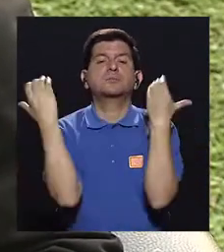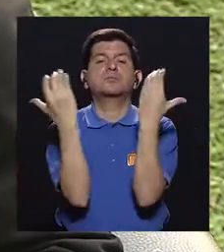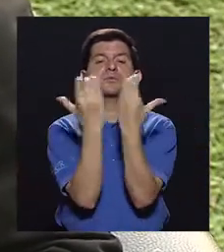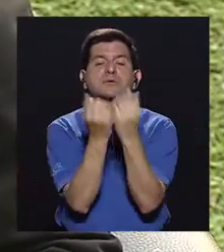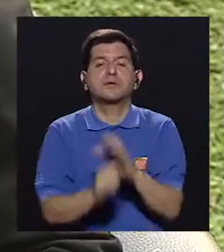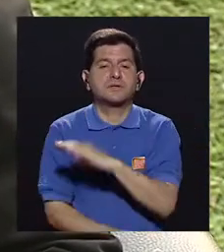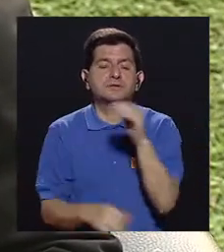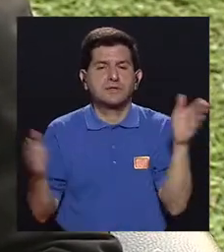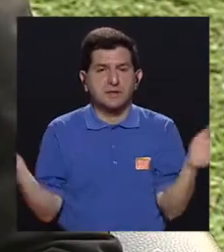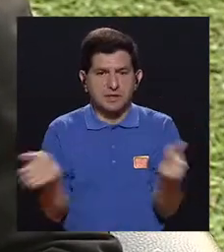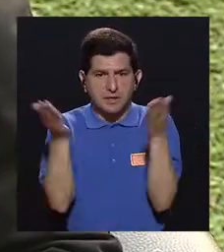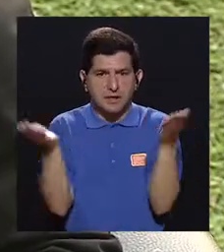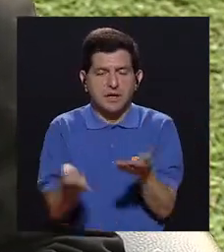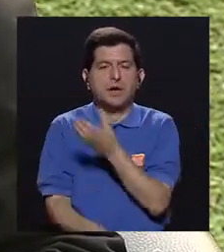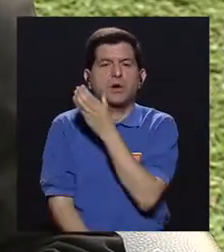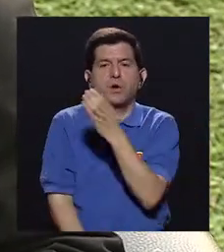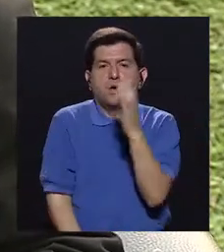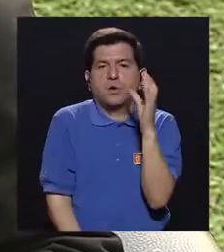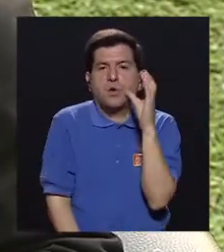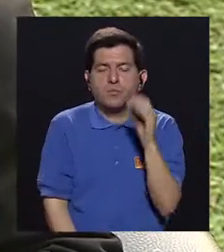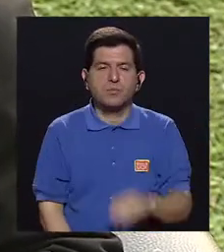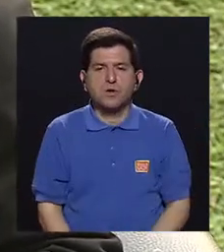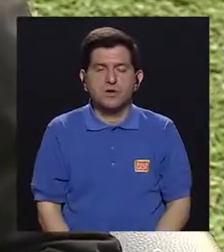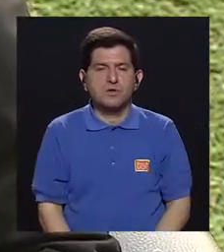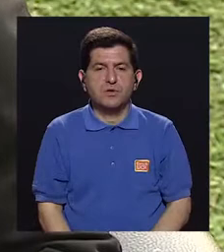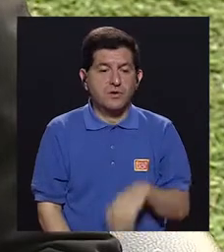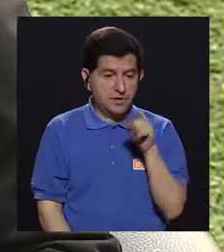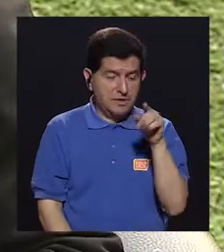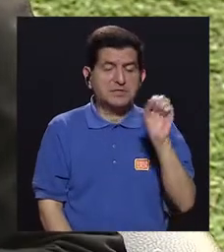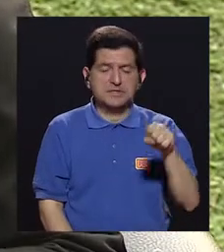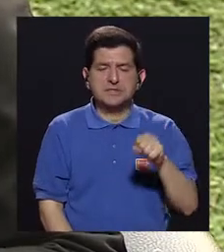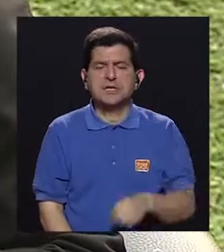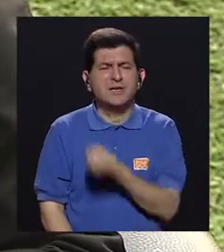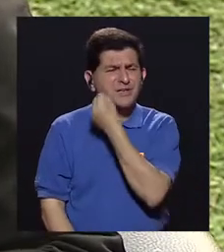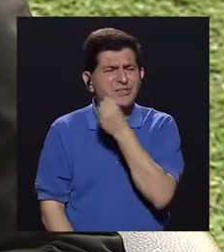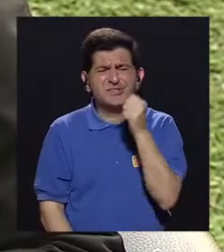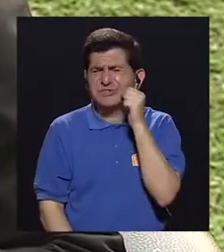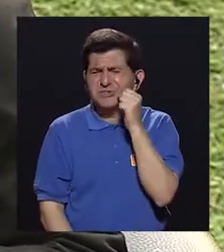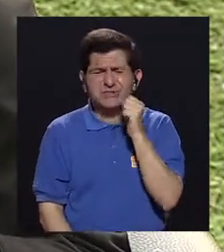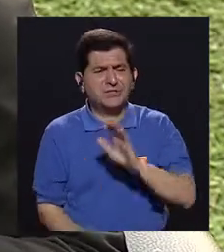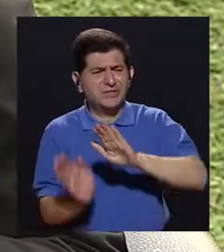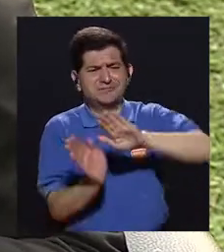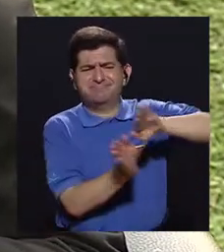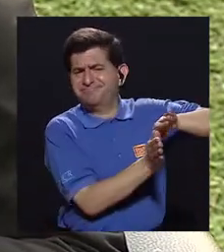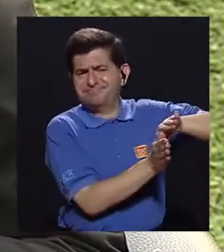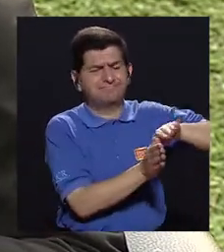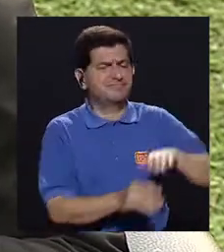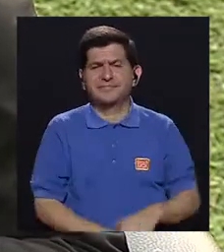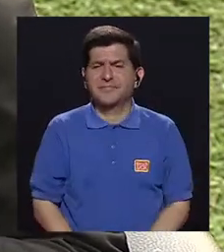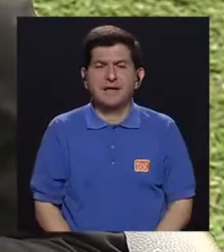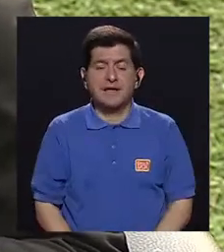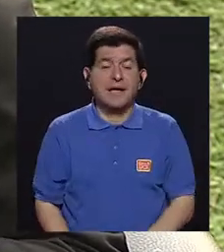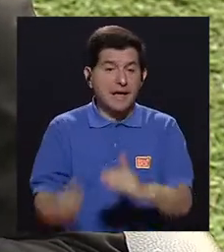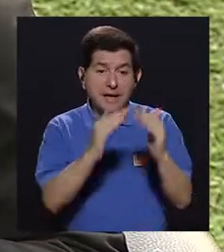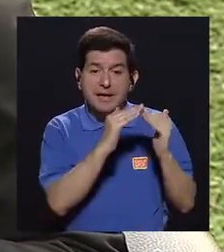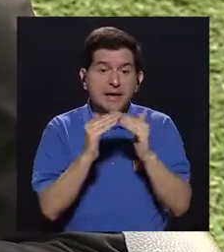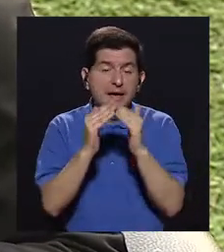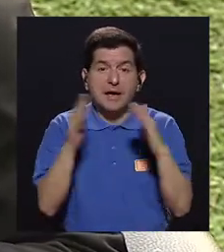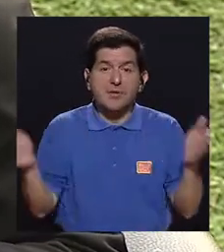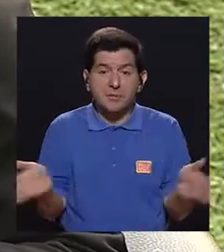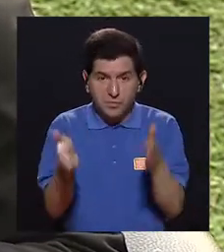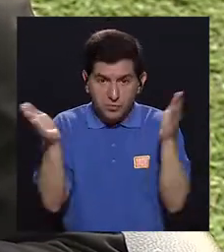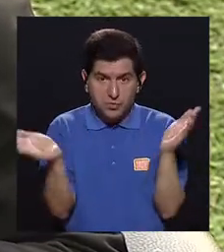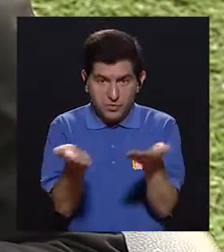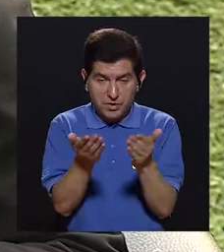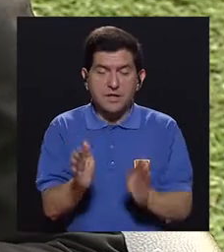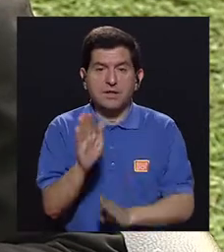además se promueve que el comedor, que no haya soda en la escuela, ¿verdad? Todas estas estrategias. Y a nivel de comunidad, se promueve